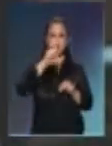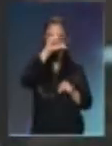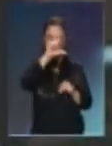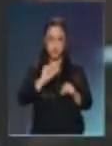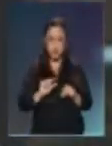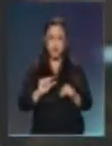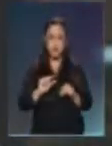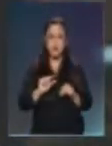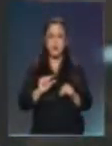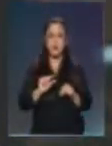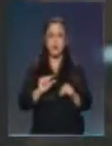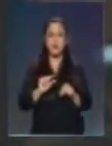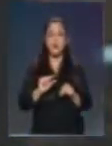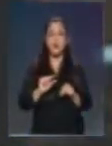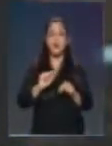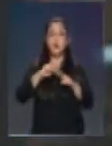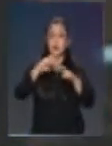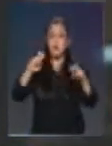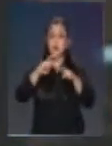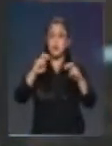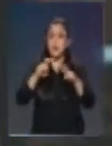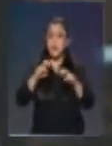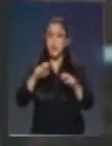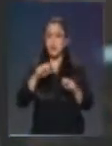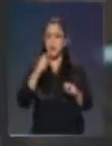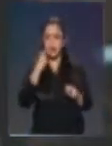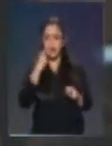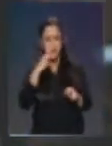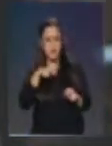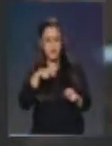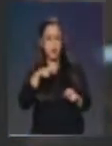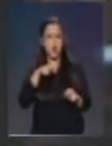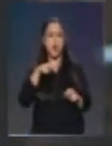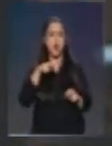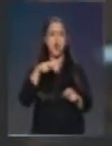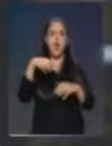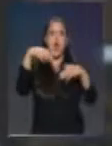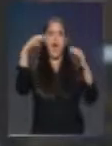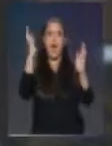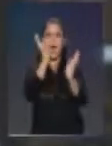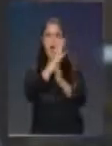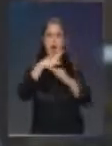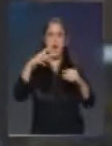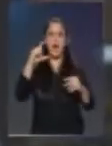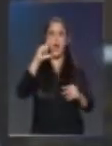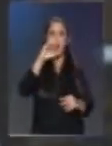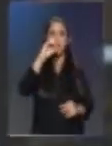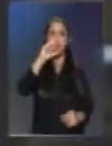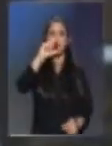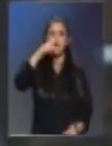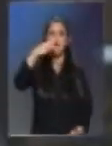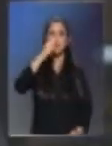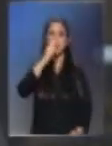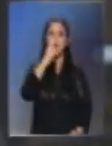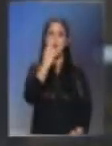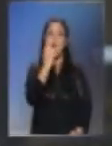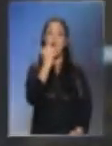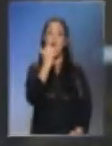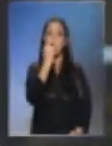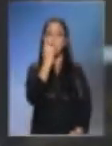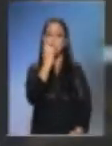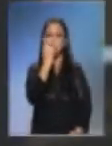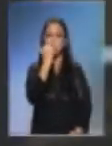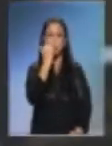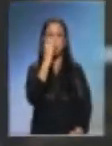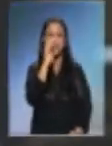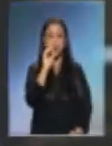chileno Ignacio Poblete descubrió en el Cochayuyo una propiedad que va más allá de las culinarias, hacer bioplástico. Mientras una